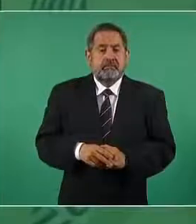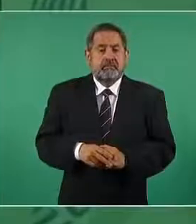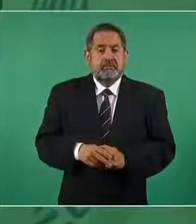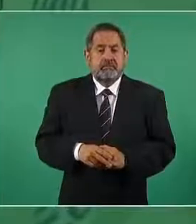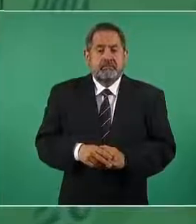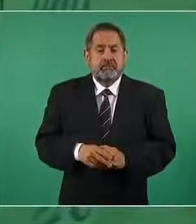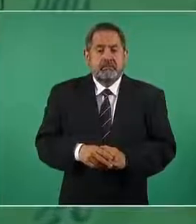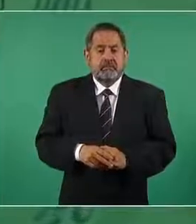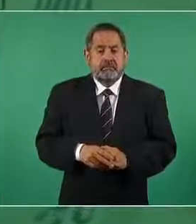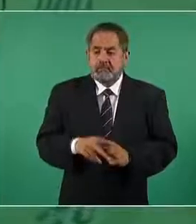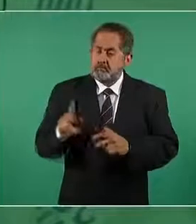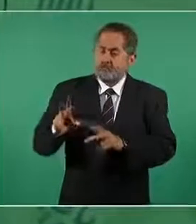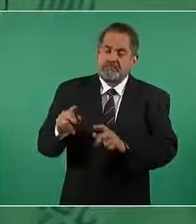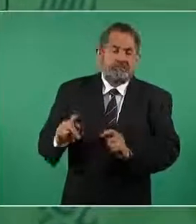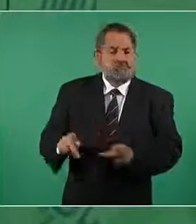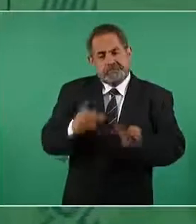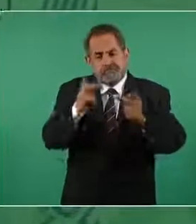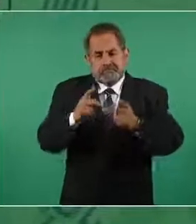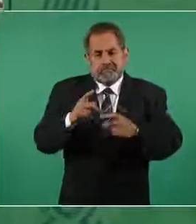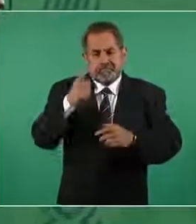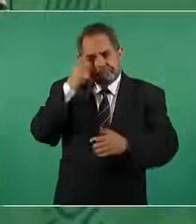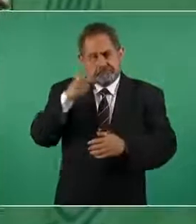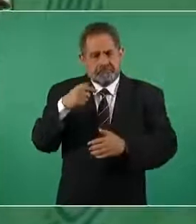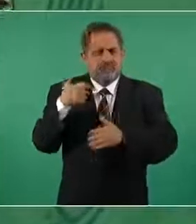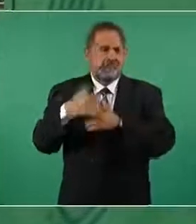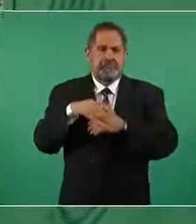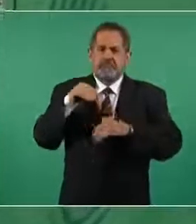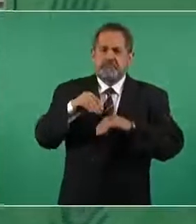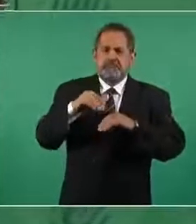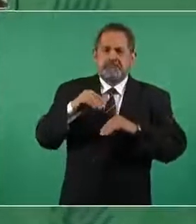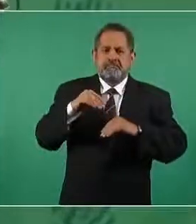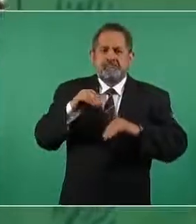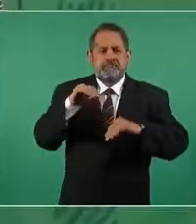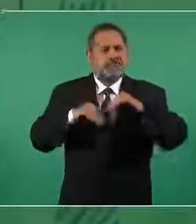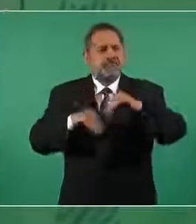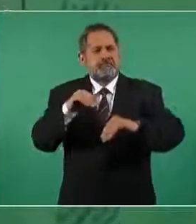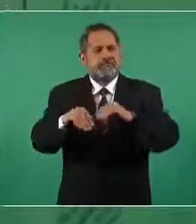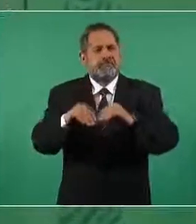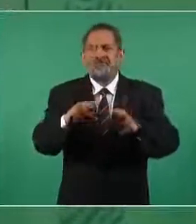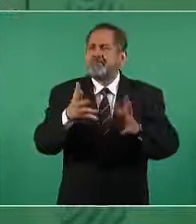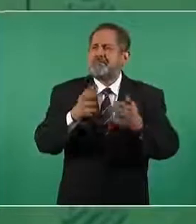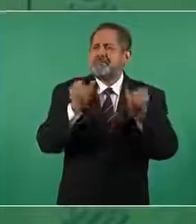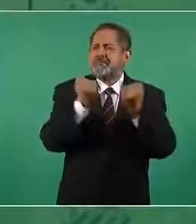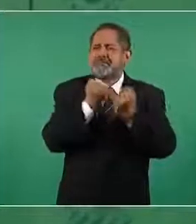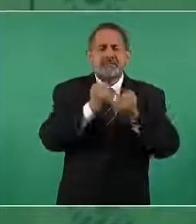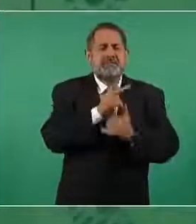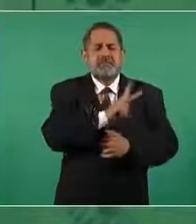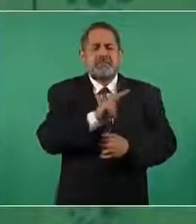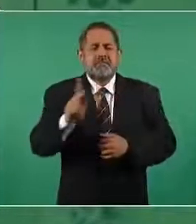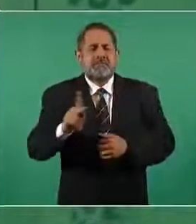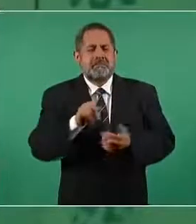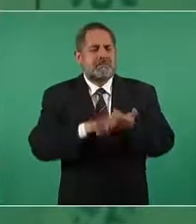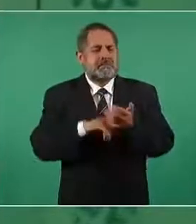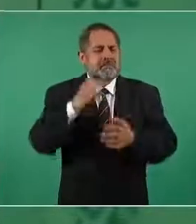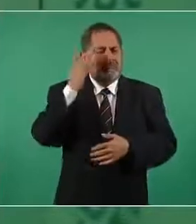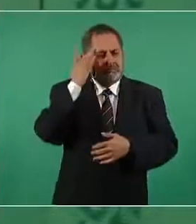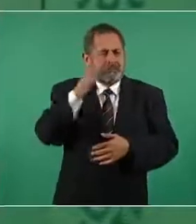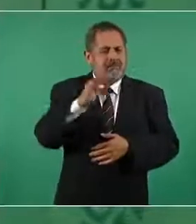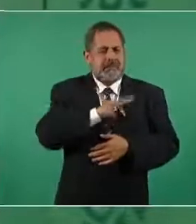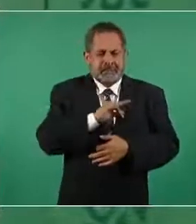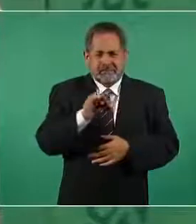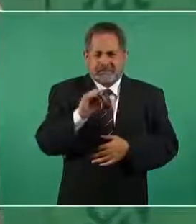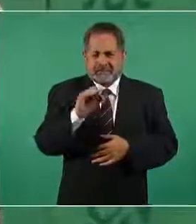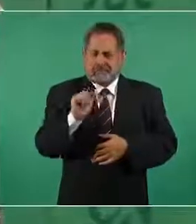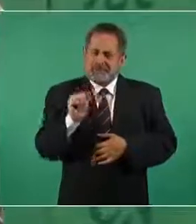para hacer otro Santa Fe un gran negocio